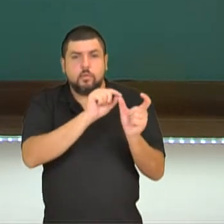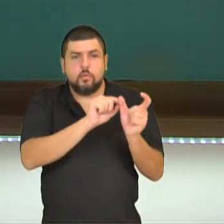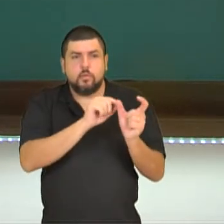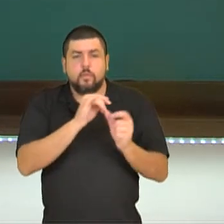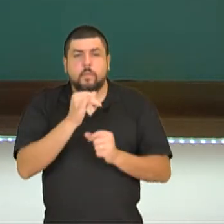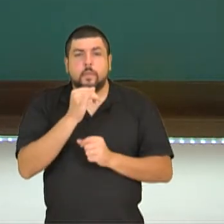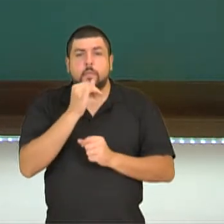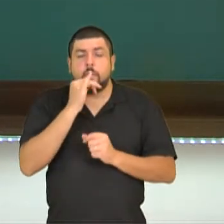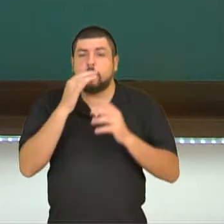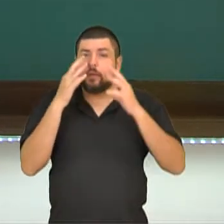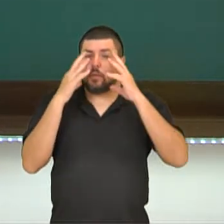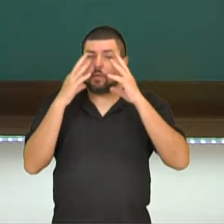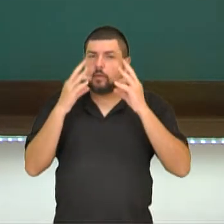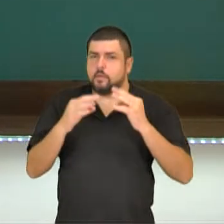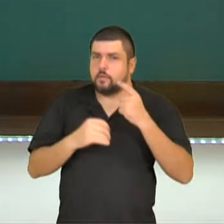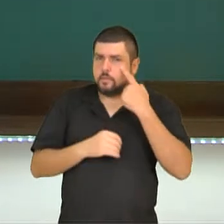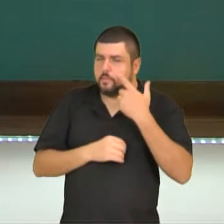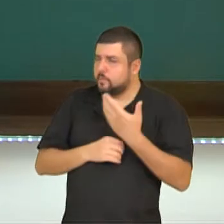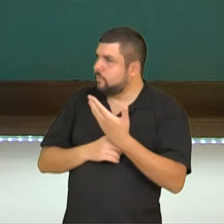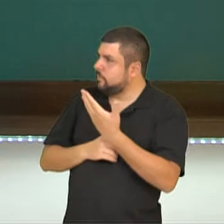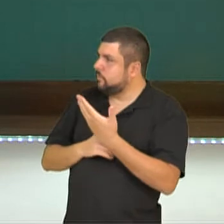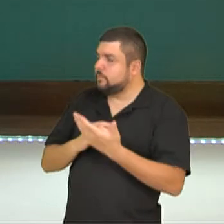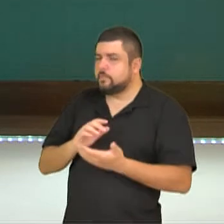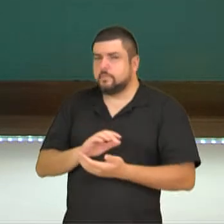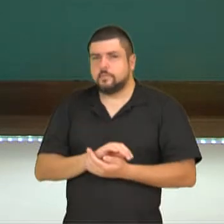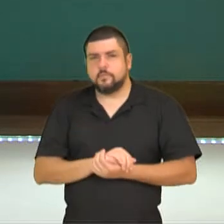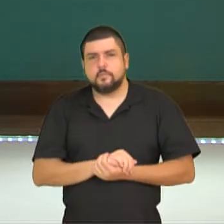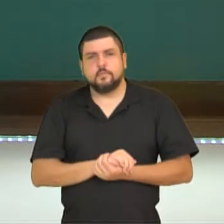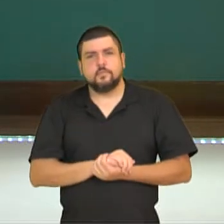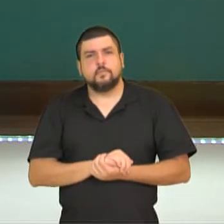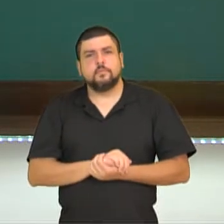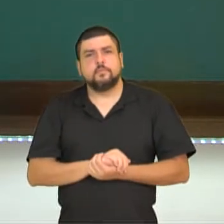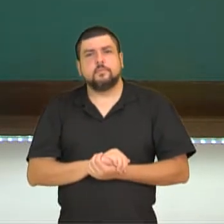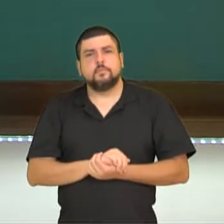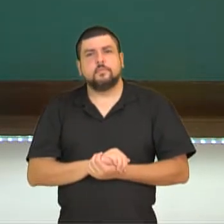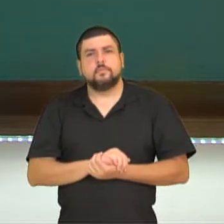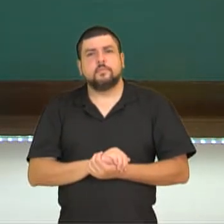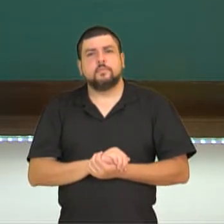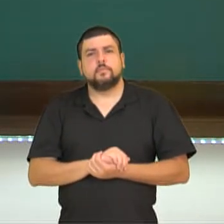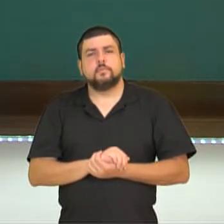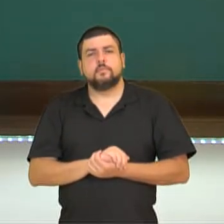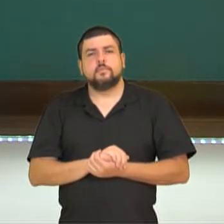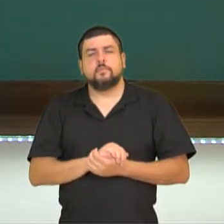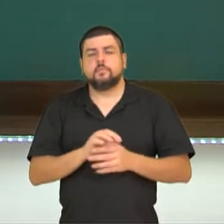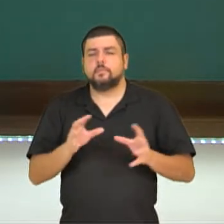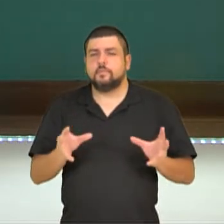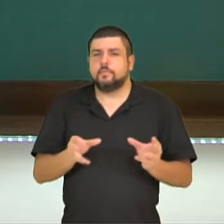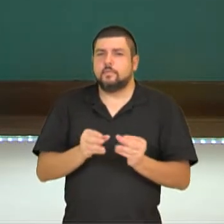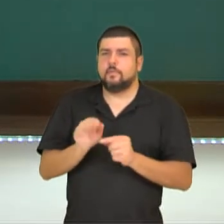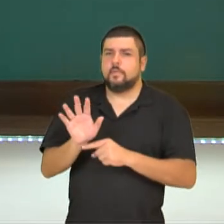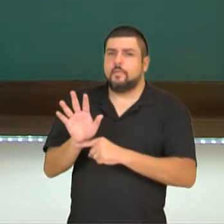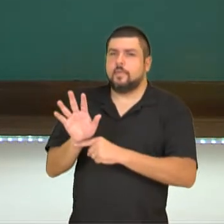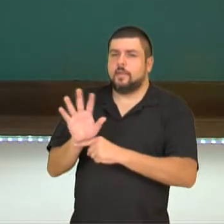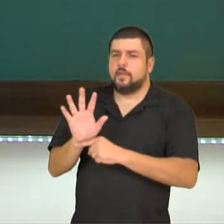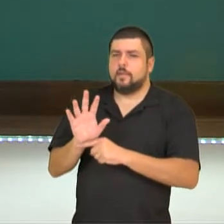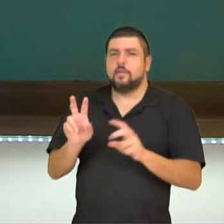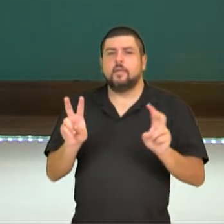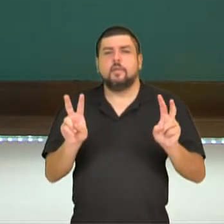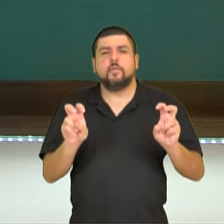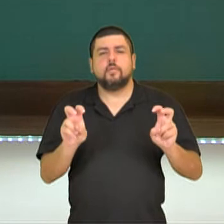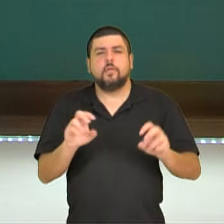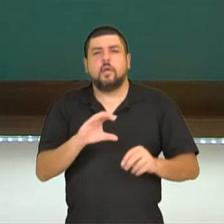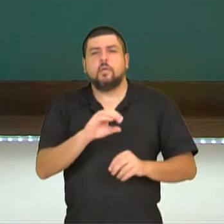ojo, atención en esto. ¿Cierto chicos? Entonces, en este vídeo, hablamos sobre